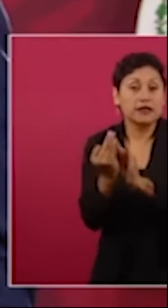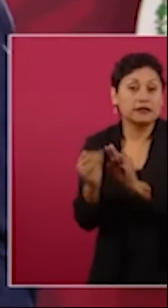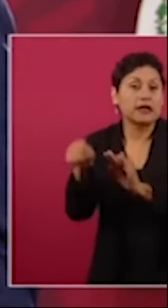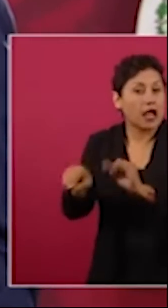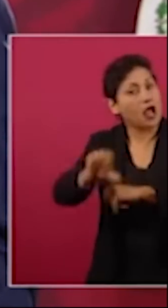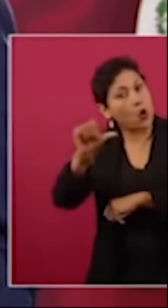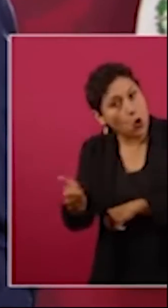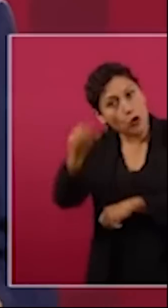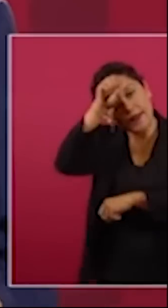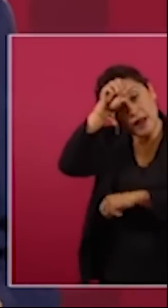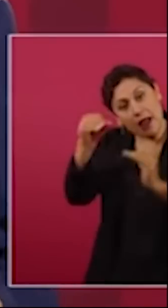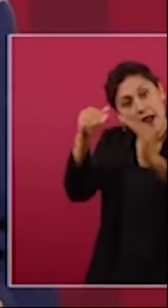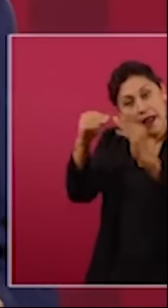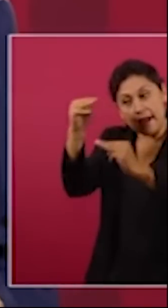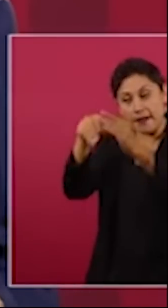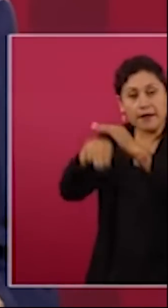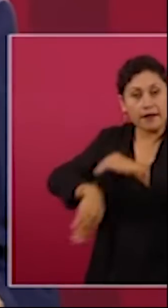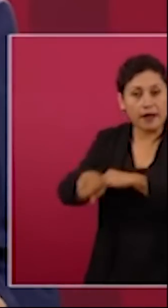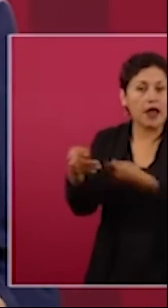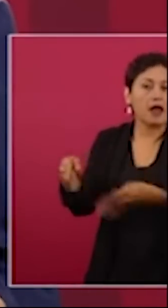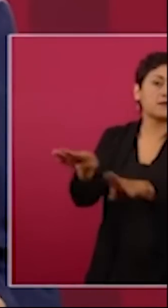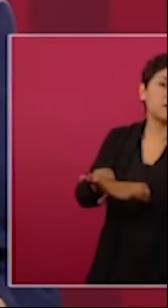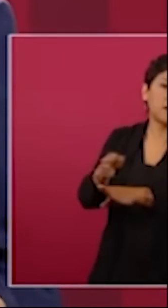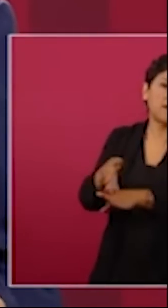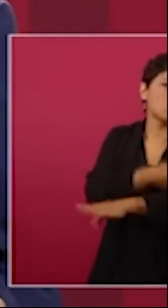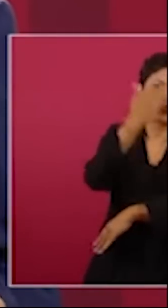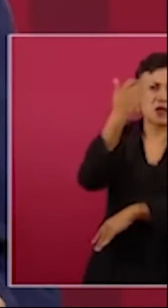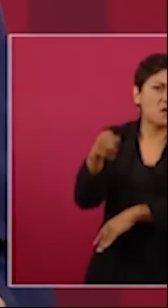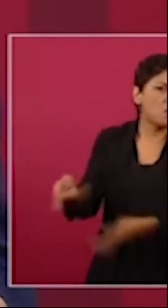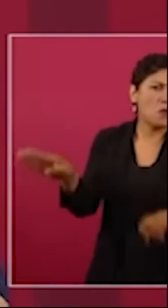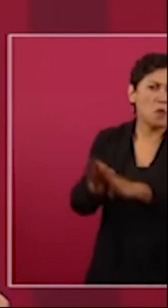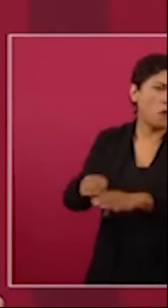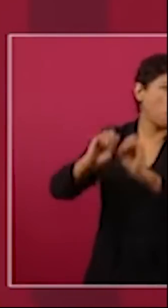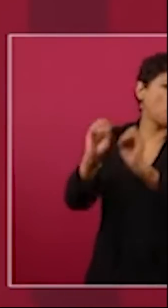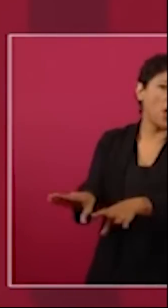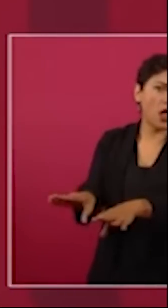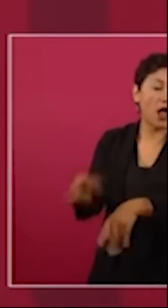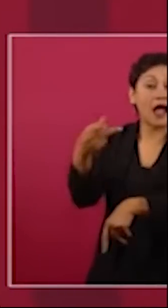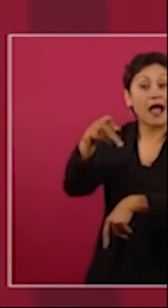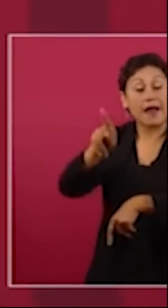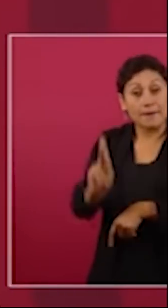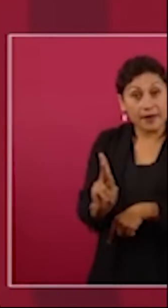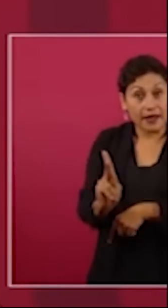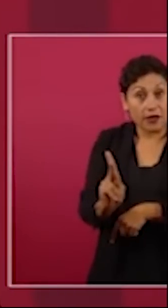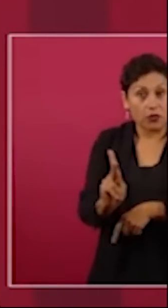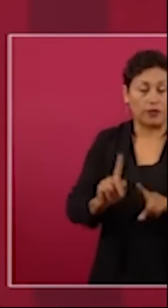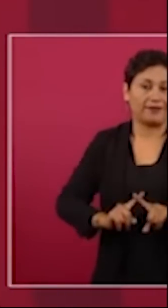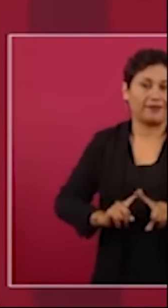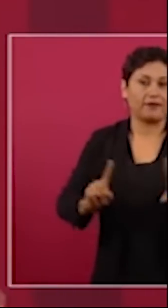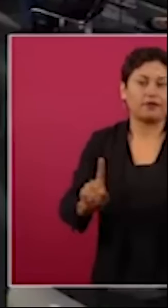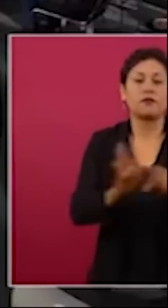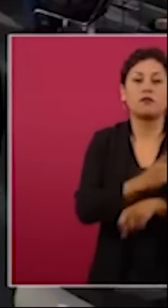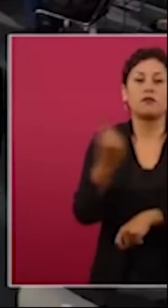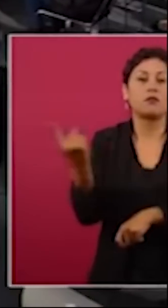años abandonada inundada por completo pero la diferencia es de